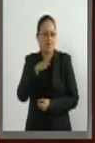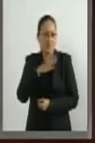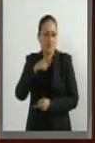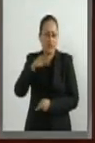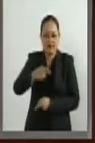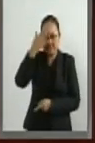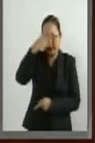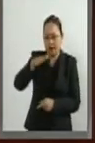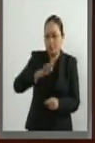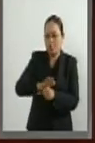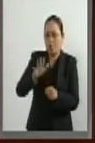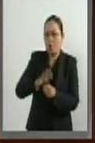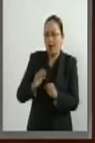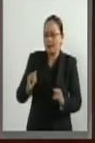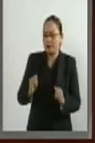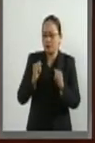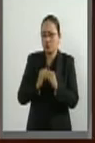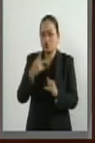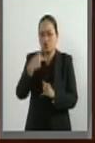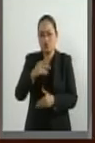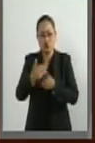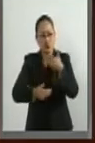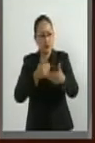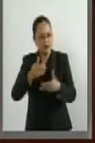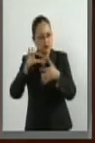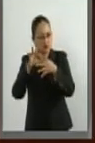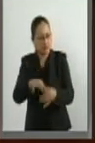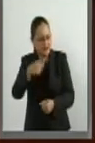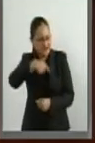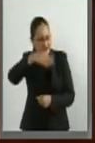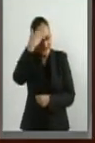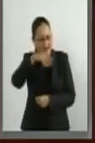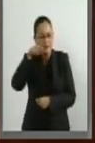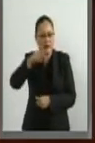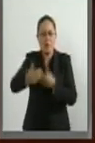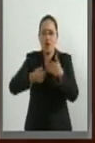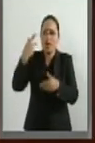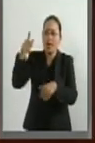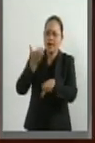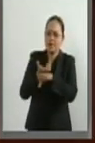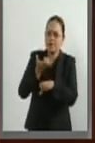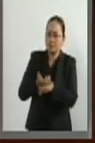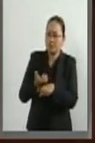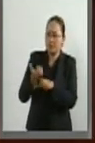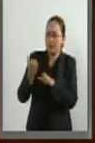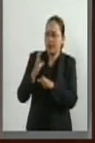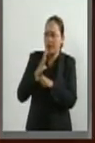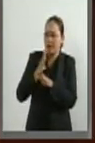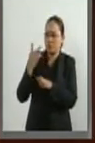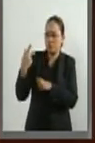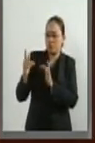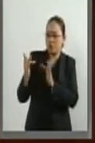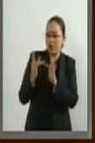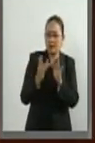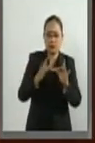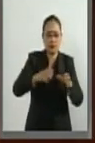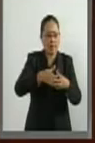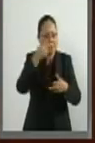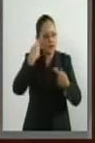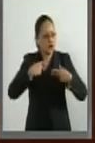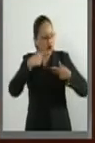el funcionamiento de las instituciones y de los procesos en los Estados Unidos y cuyos contactos servirán en las áreas